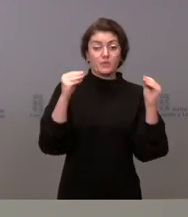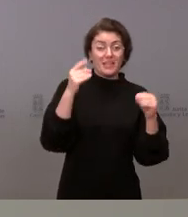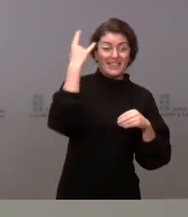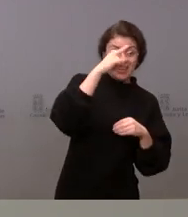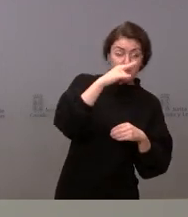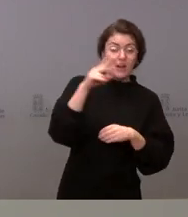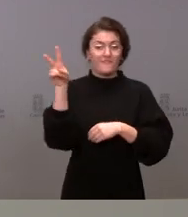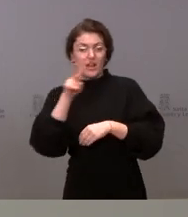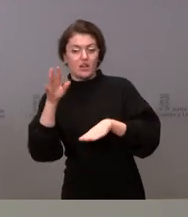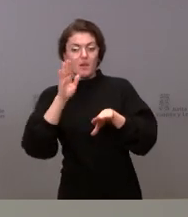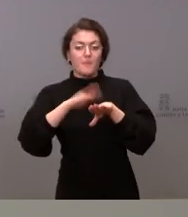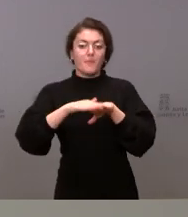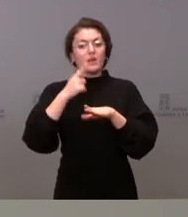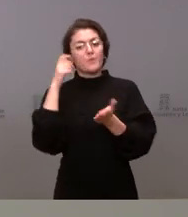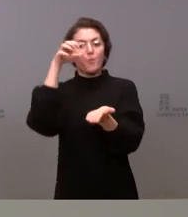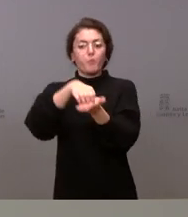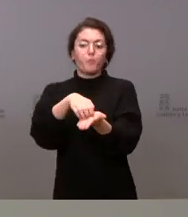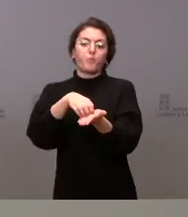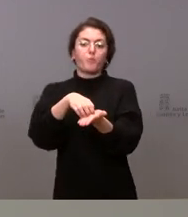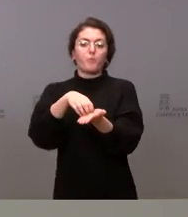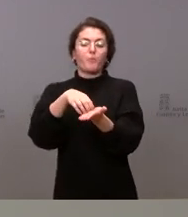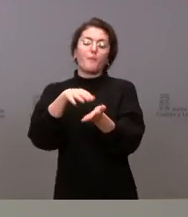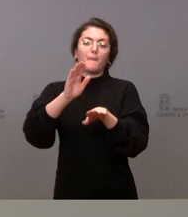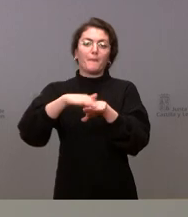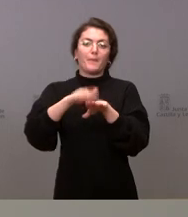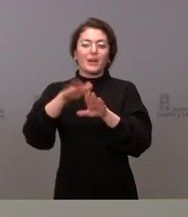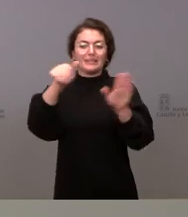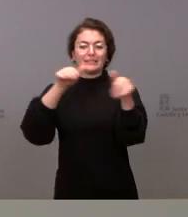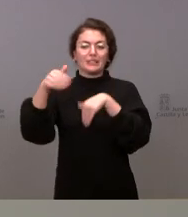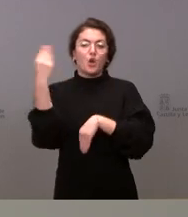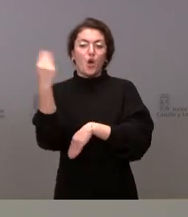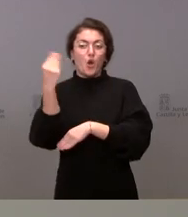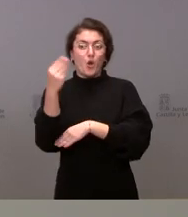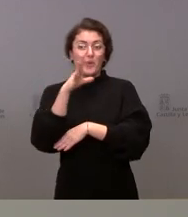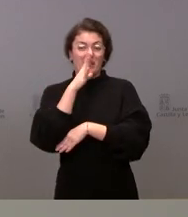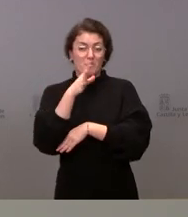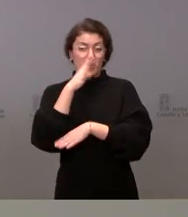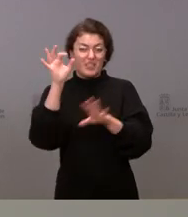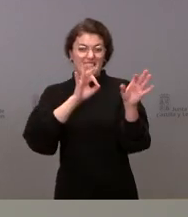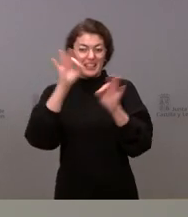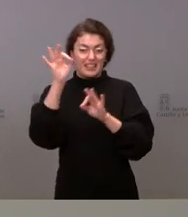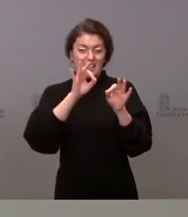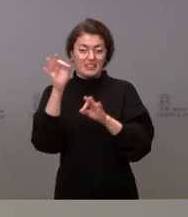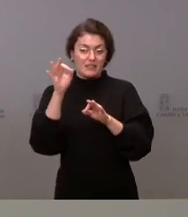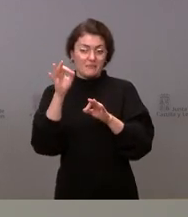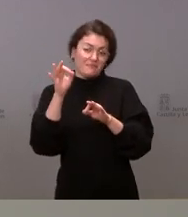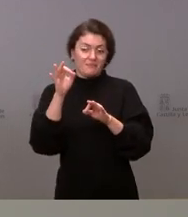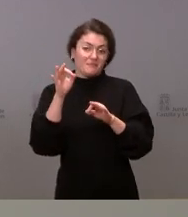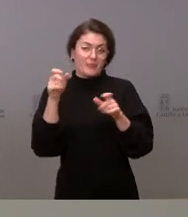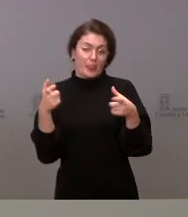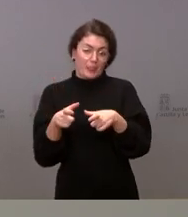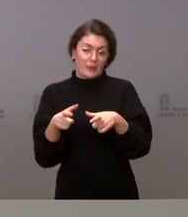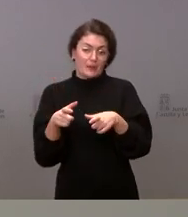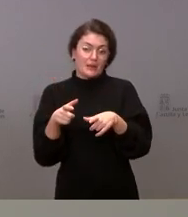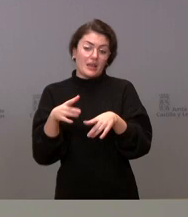organizar estos puntos y conseguir que esta población joven, que es la que tiene unas tasas menores de cobertura, pues pueda también